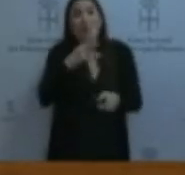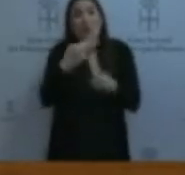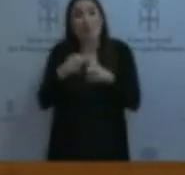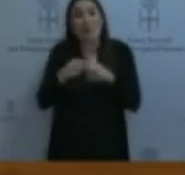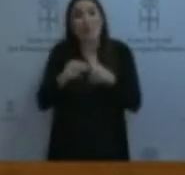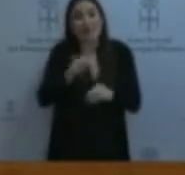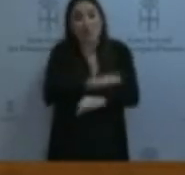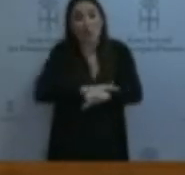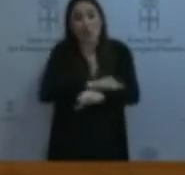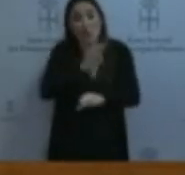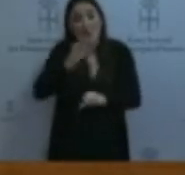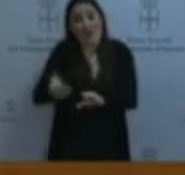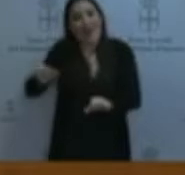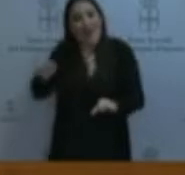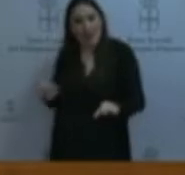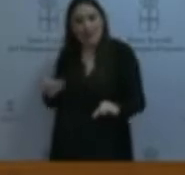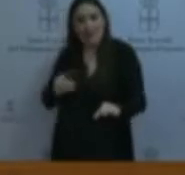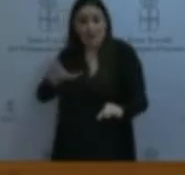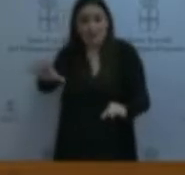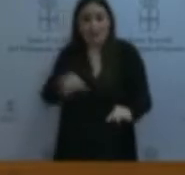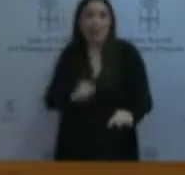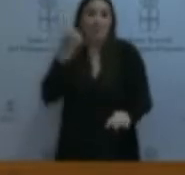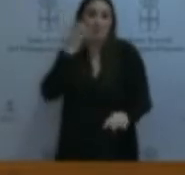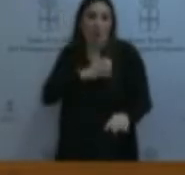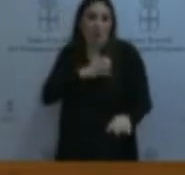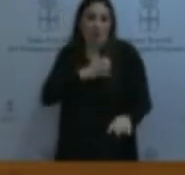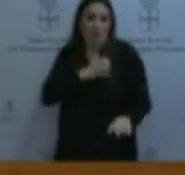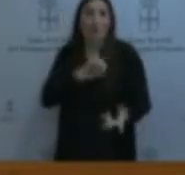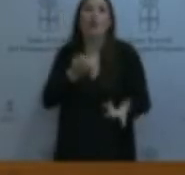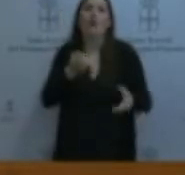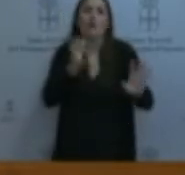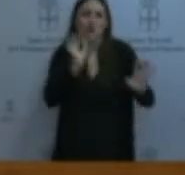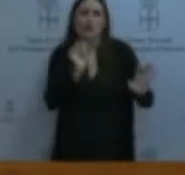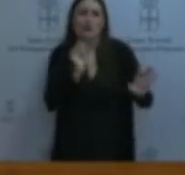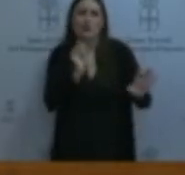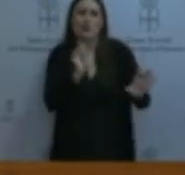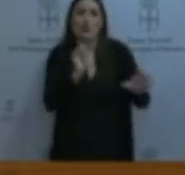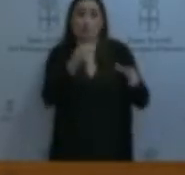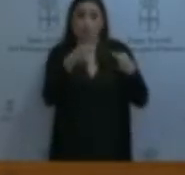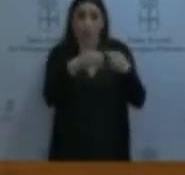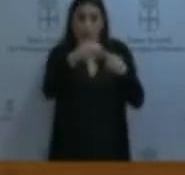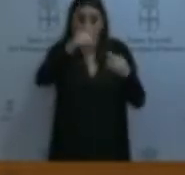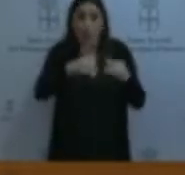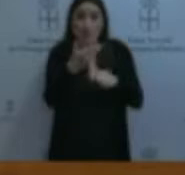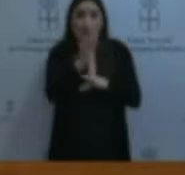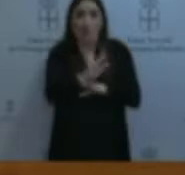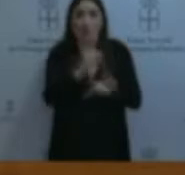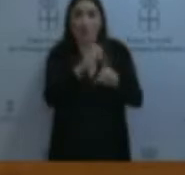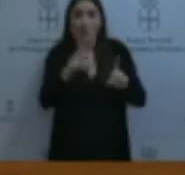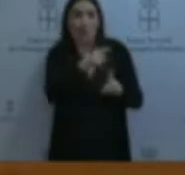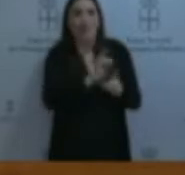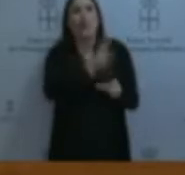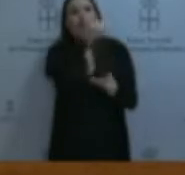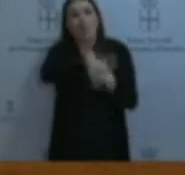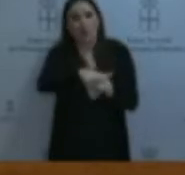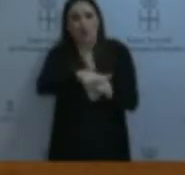del anterior gobierno del Partido Popular, presidido por don Mariano Rajoy, al que, por cierto, el partido proponente de esta iniciativa, Foro Asturias, ha votado para que